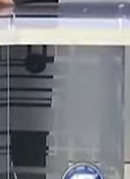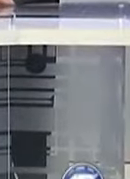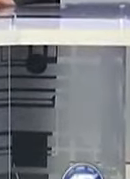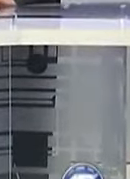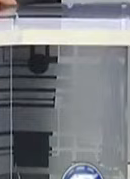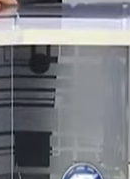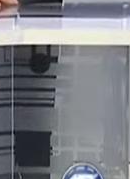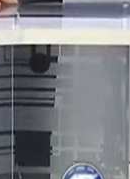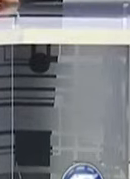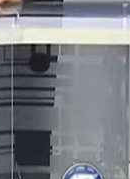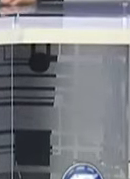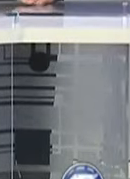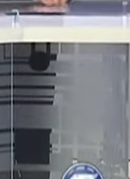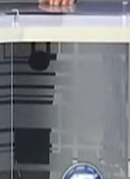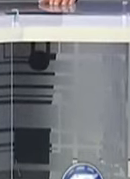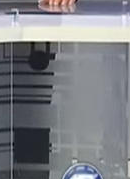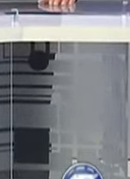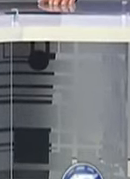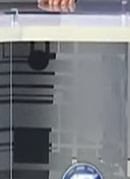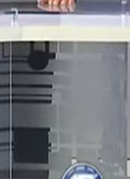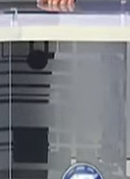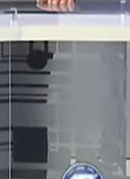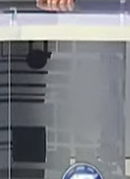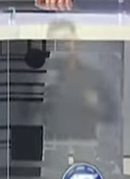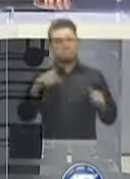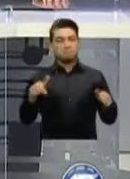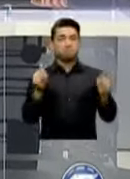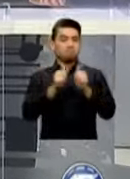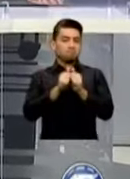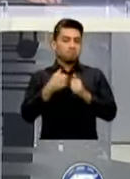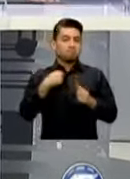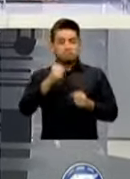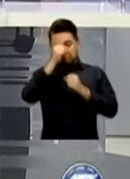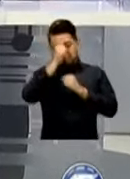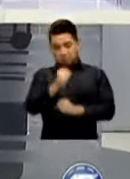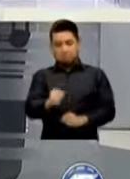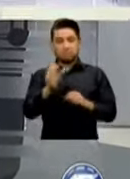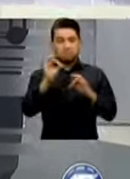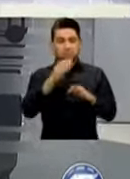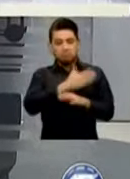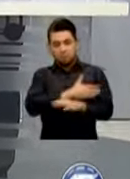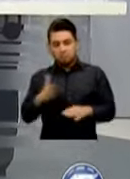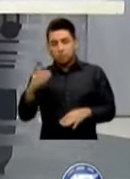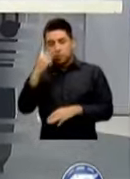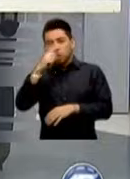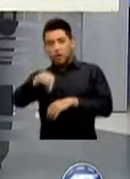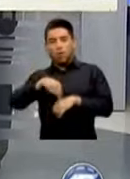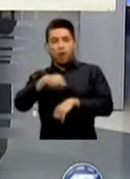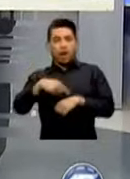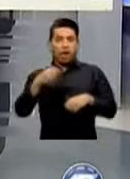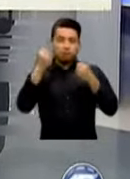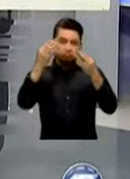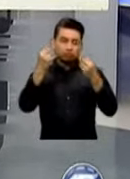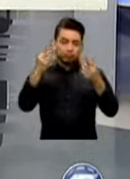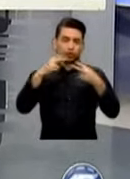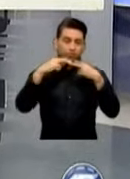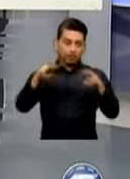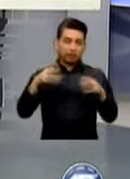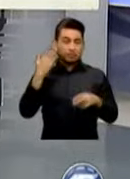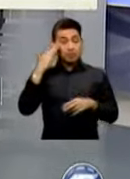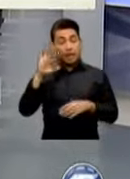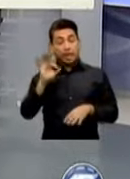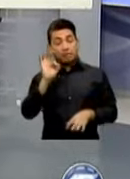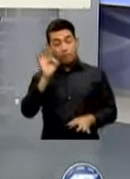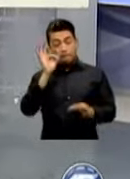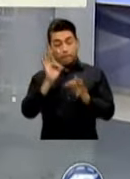Muchísimas gracias Por habernos Acompañado Como Siempre Es Un Verdadero Honor Poder Estar Con Ustedes Durante Esta Hora De Información Y Mediana Los Esperamos En Punto De